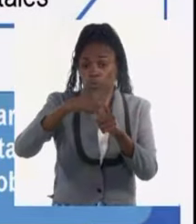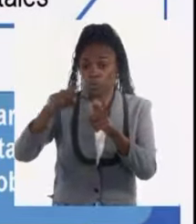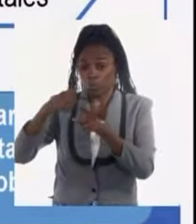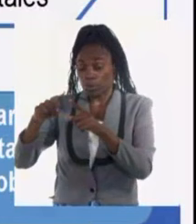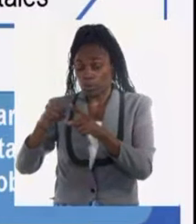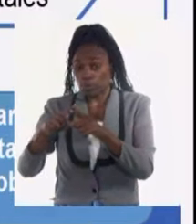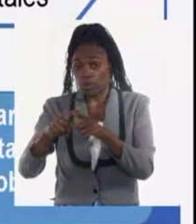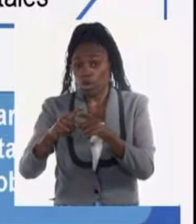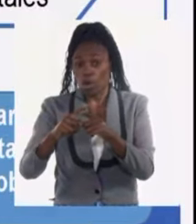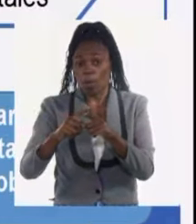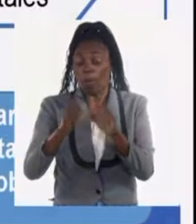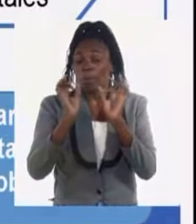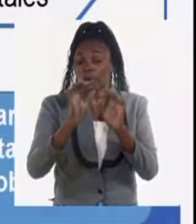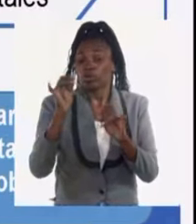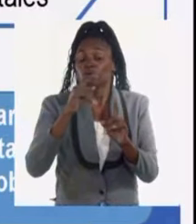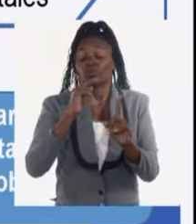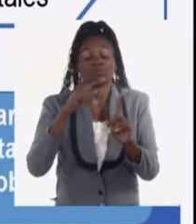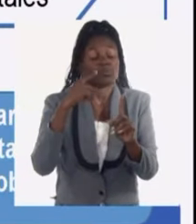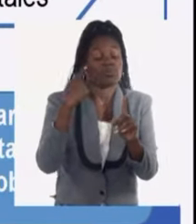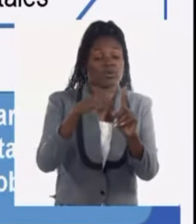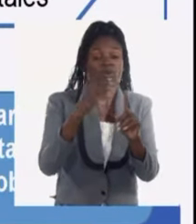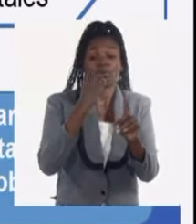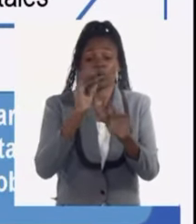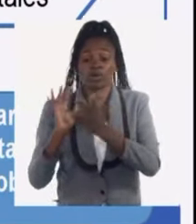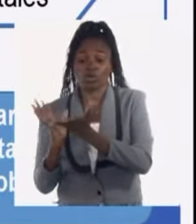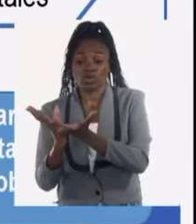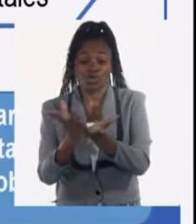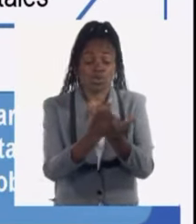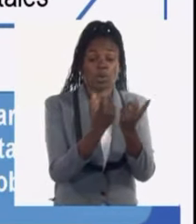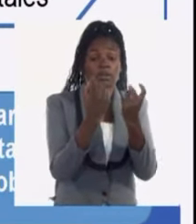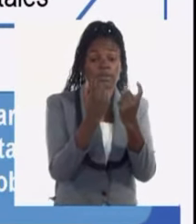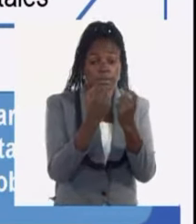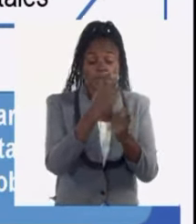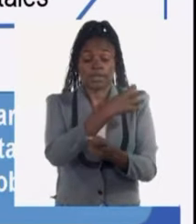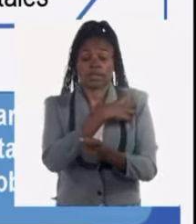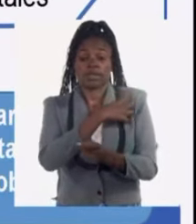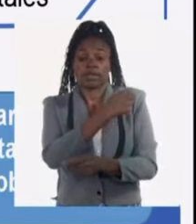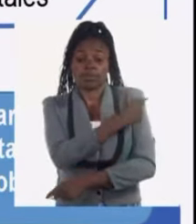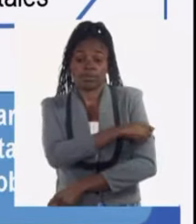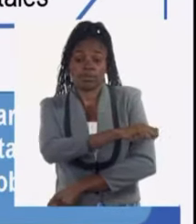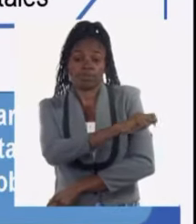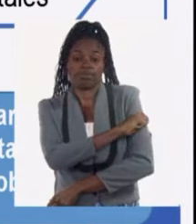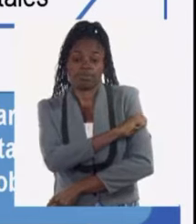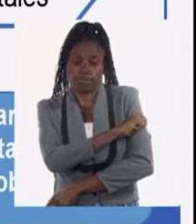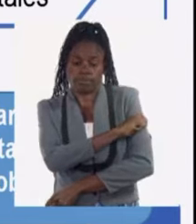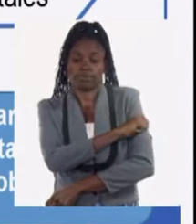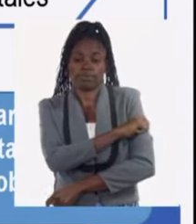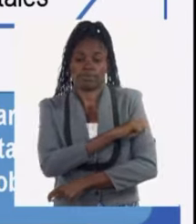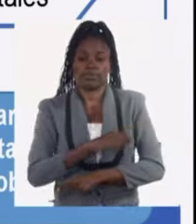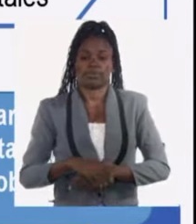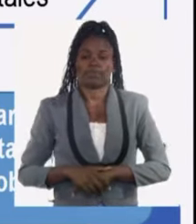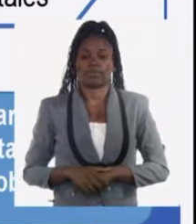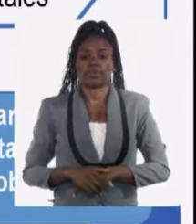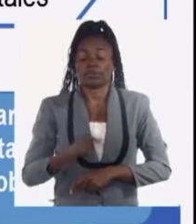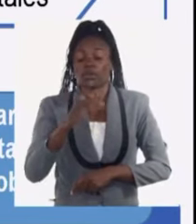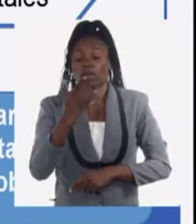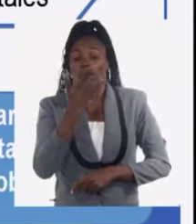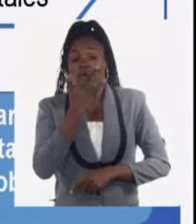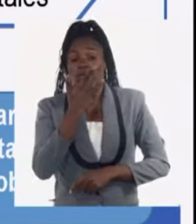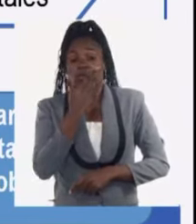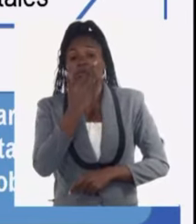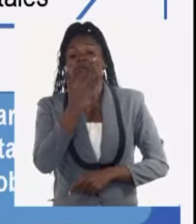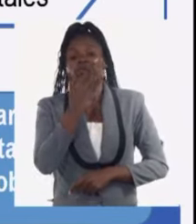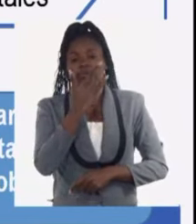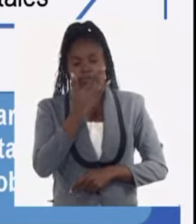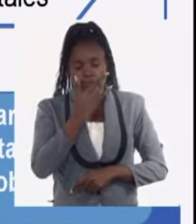obviamente no ha resultado posible abarcar todas las necesidades básicas y se han presentado permanentemente afectaciones a nuestro pueblo